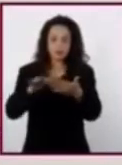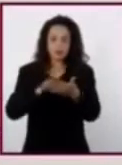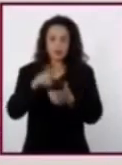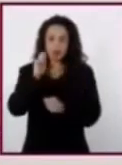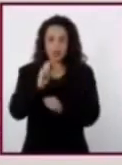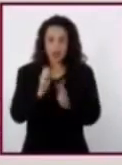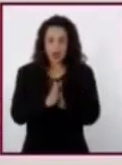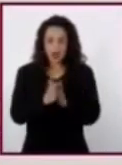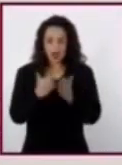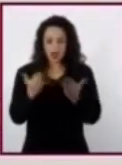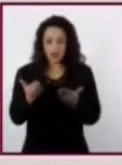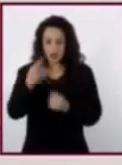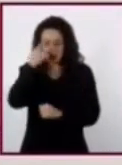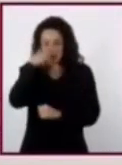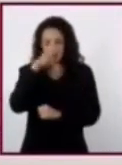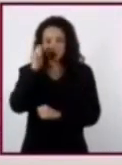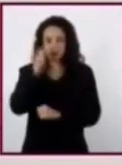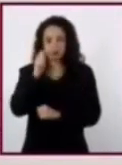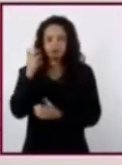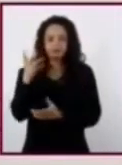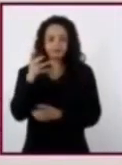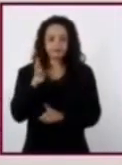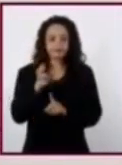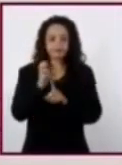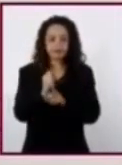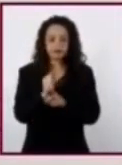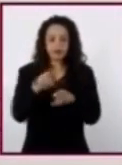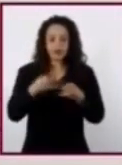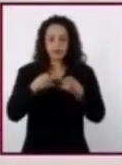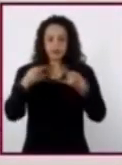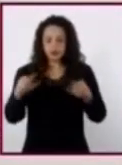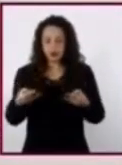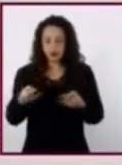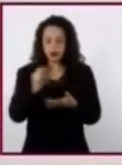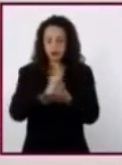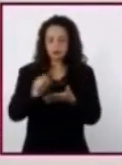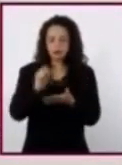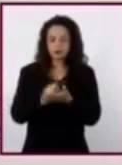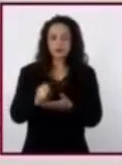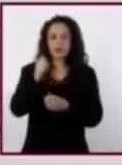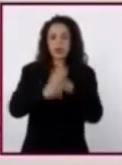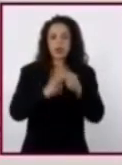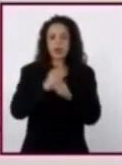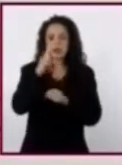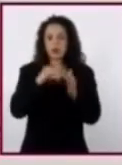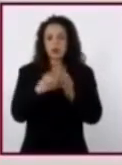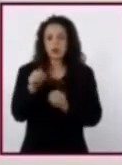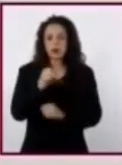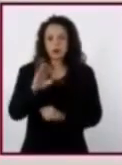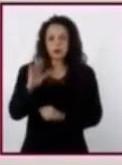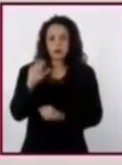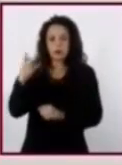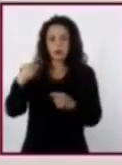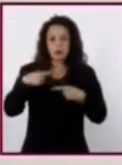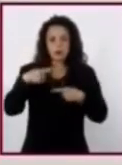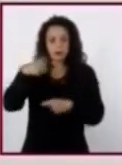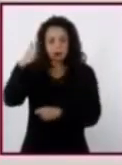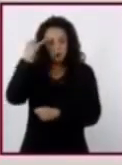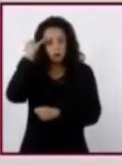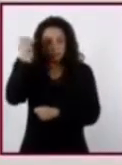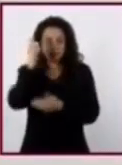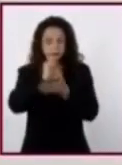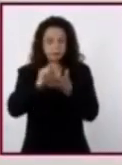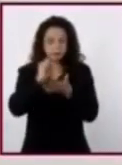libro Combates por la Historia de Lucien Favre, escrito en 1953, donde el autor realiza un